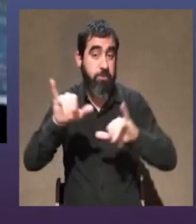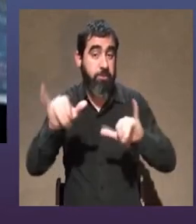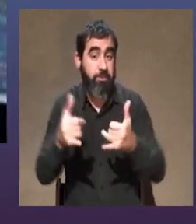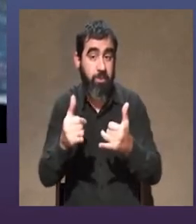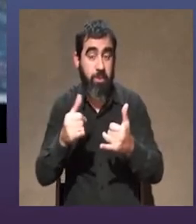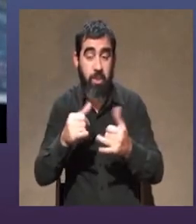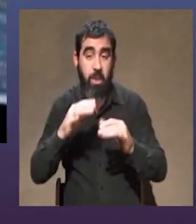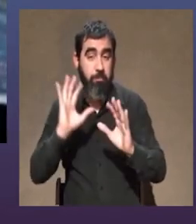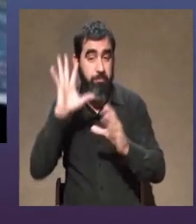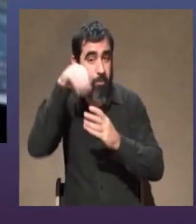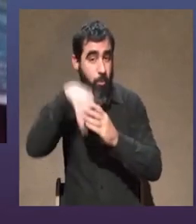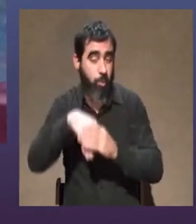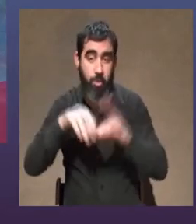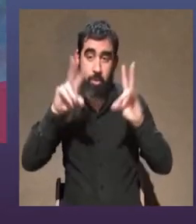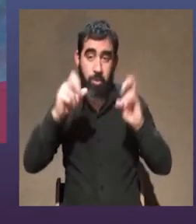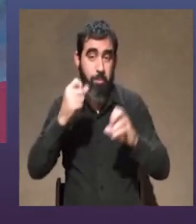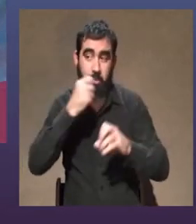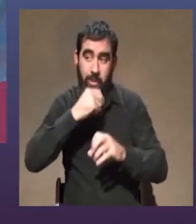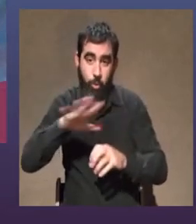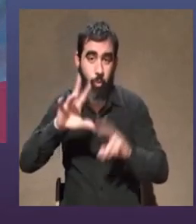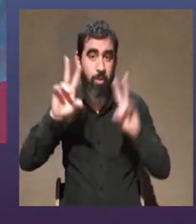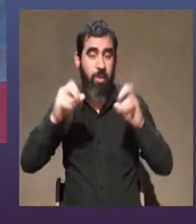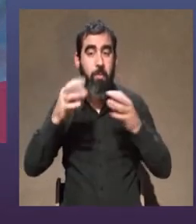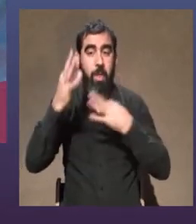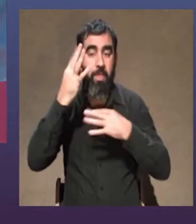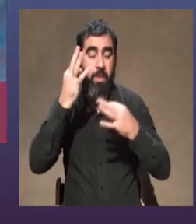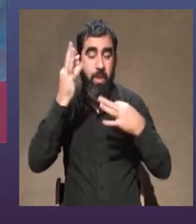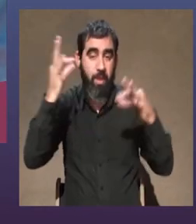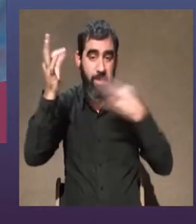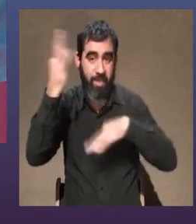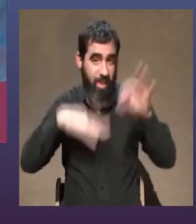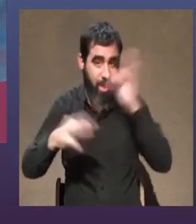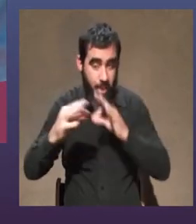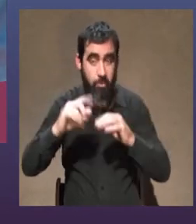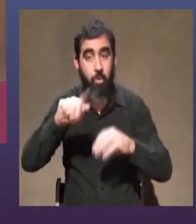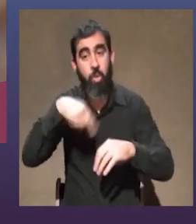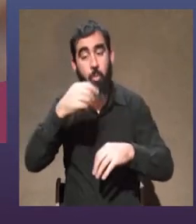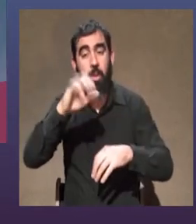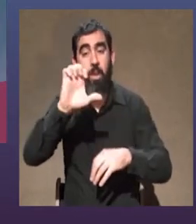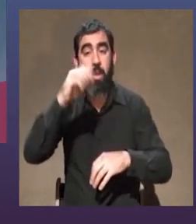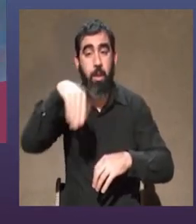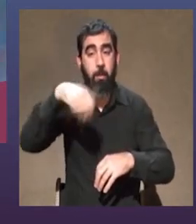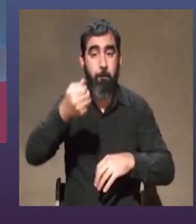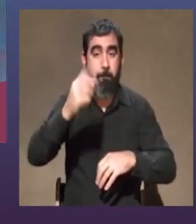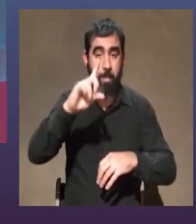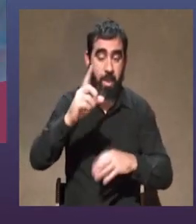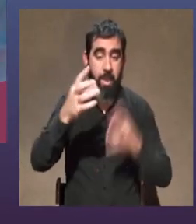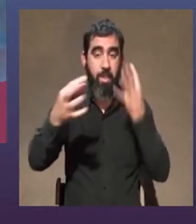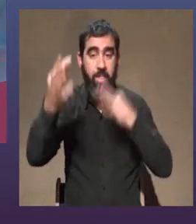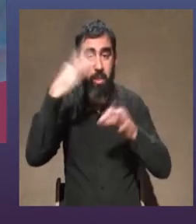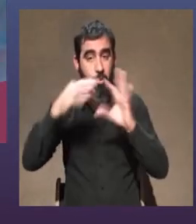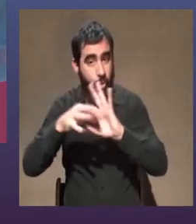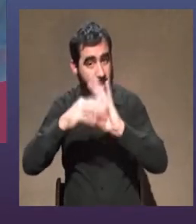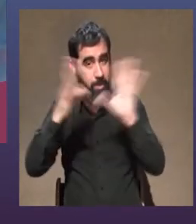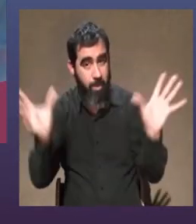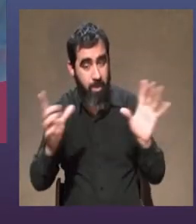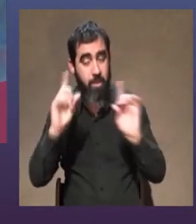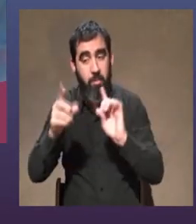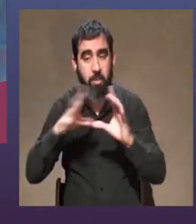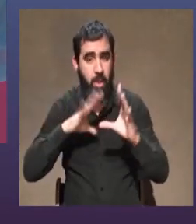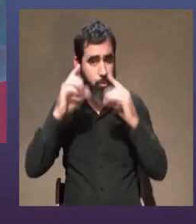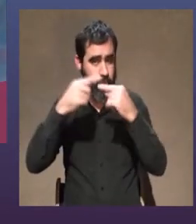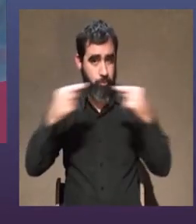absolutamente inmerso en esta historia. Hice la EMAD, después bueno, mi carrera de teatro independiente hasta llegar a la comedia.